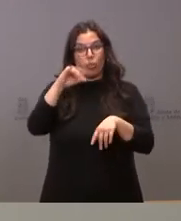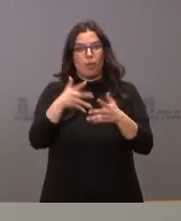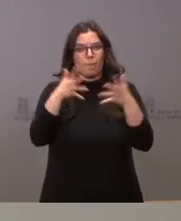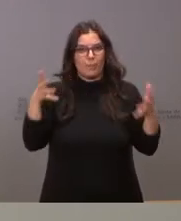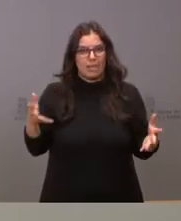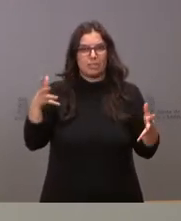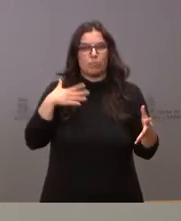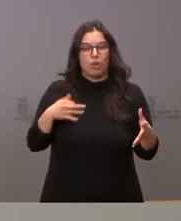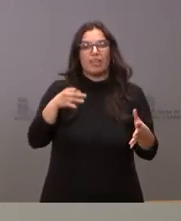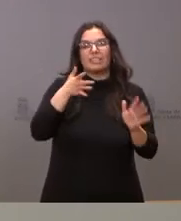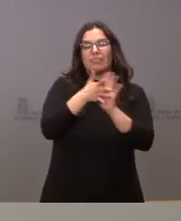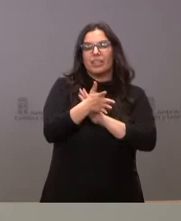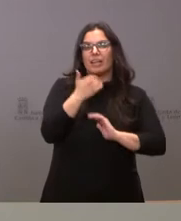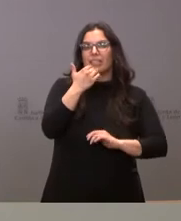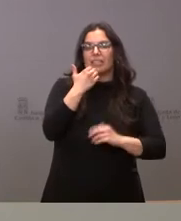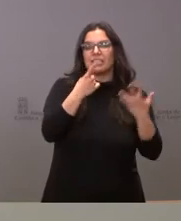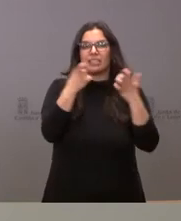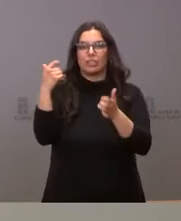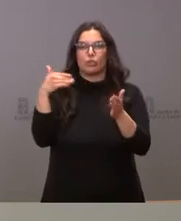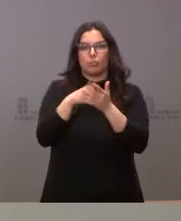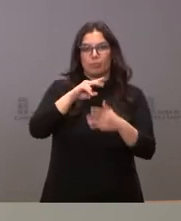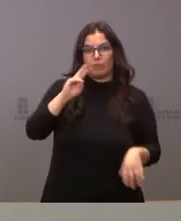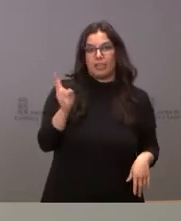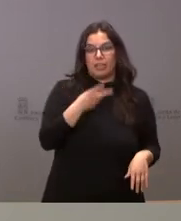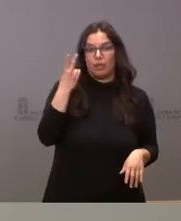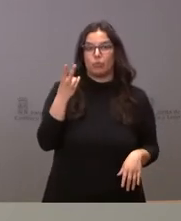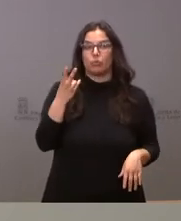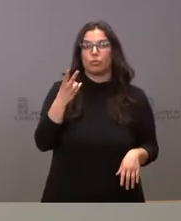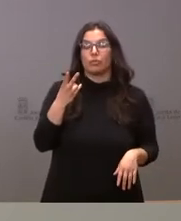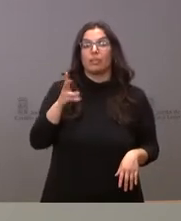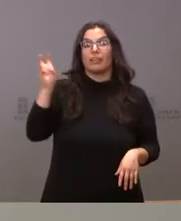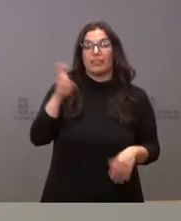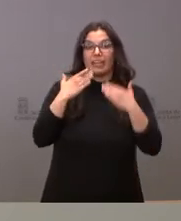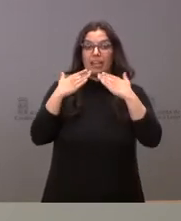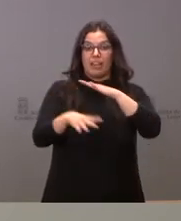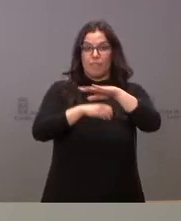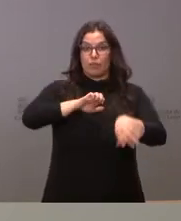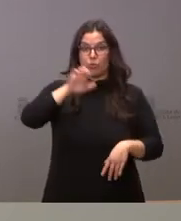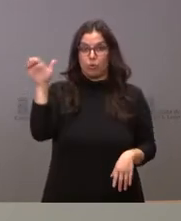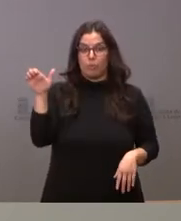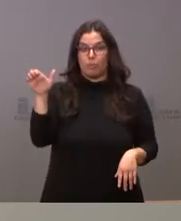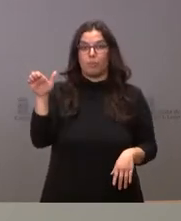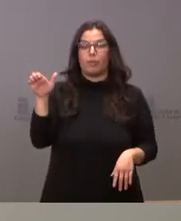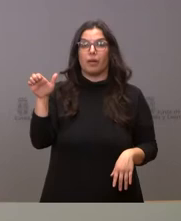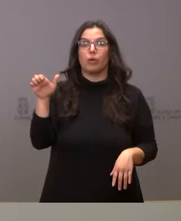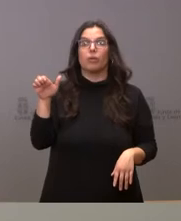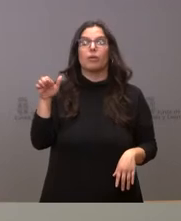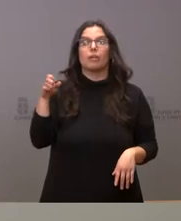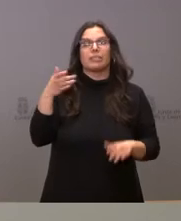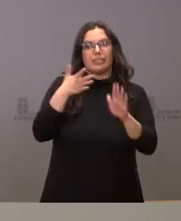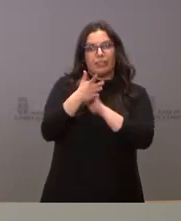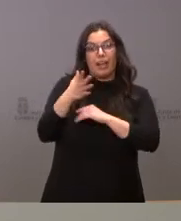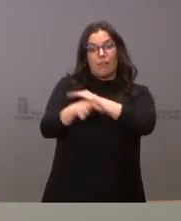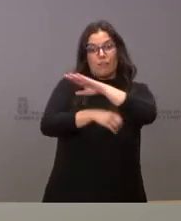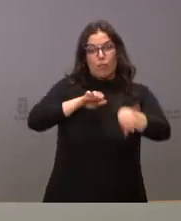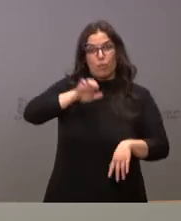hablando, en concreto, de casi 600.000 euros procedentes de los fondos europeos REAC-U. Por tanto, estamos utilizando